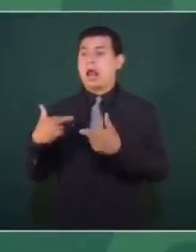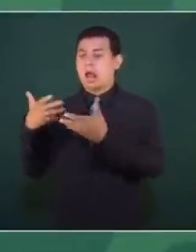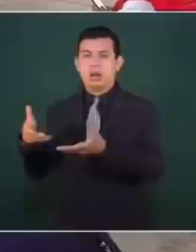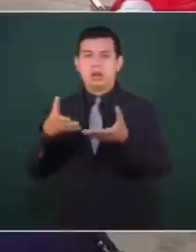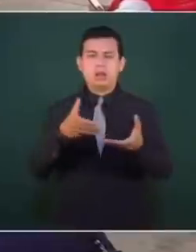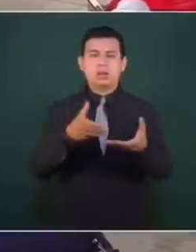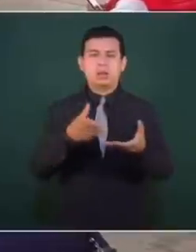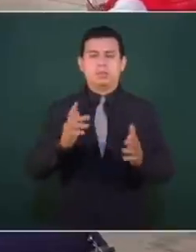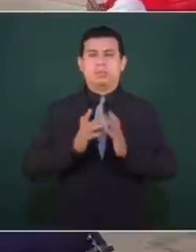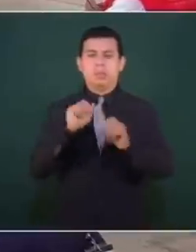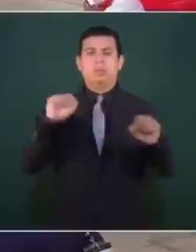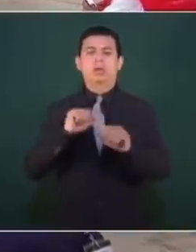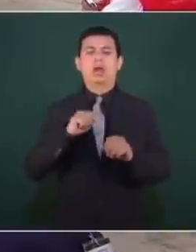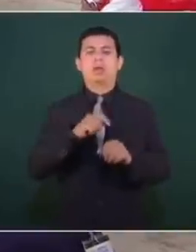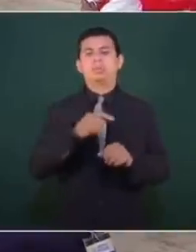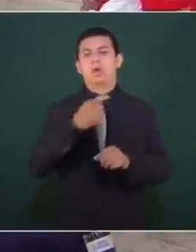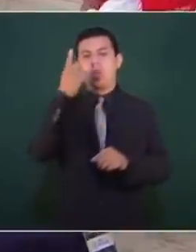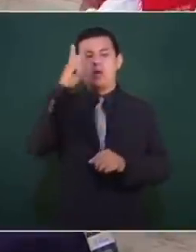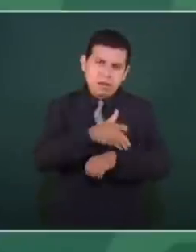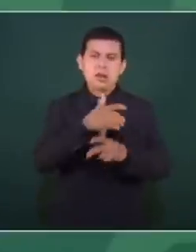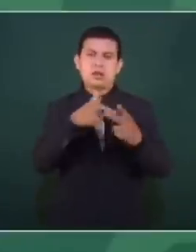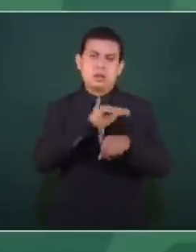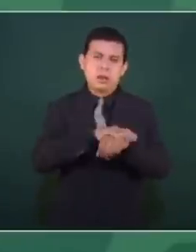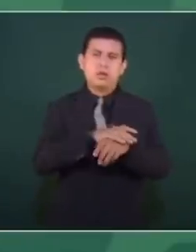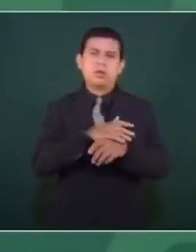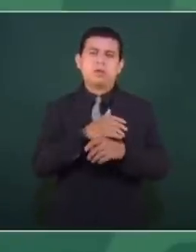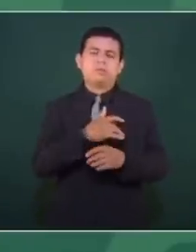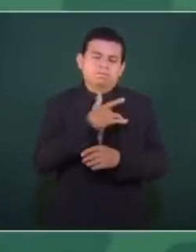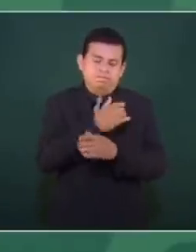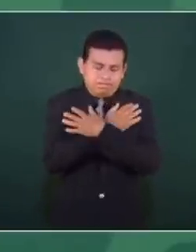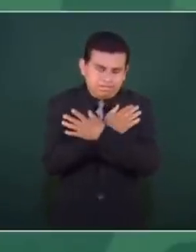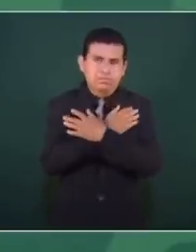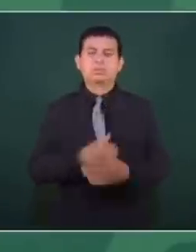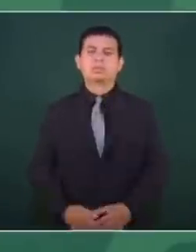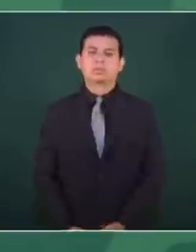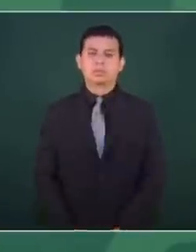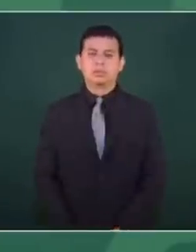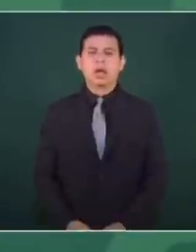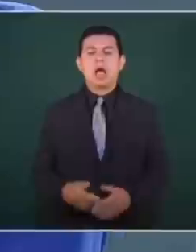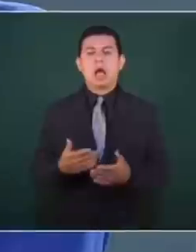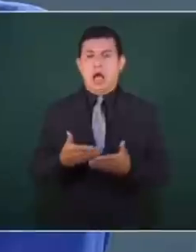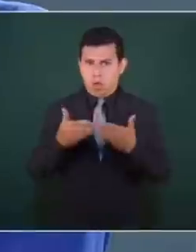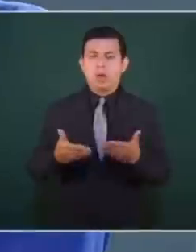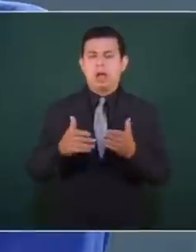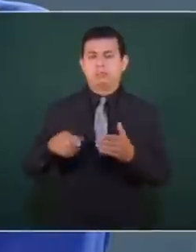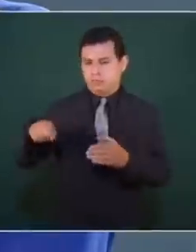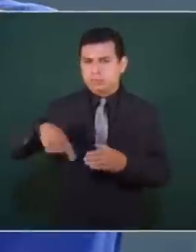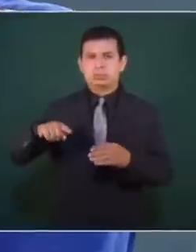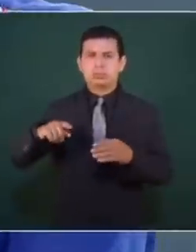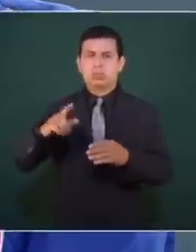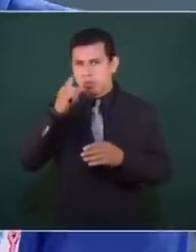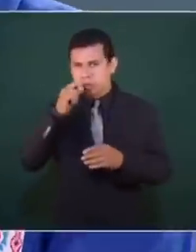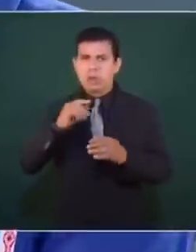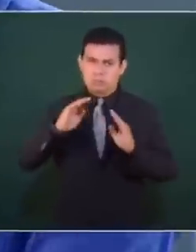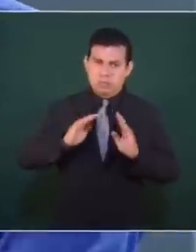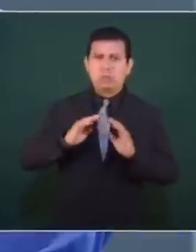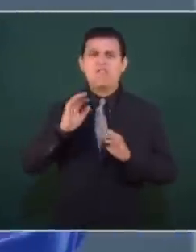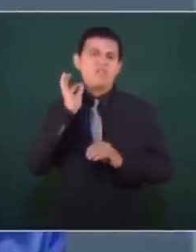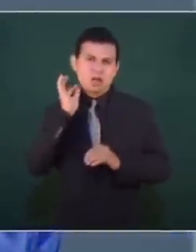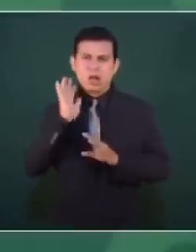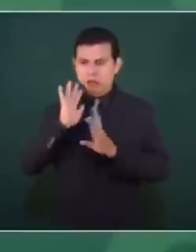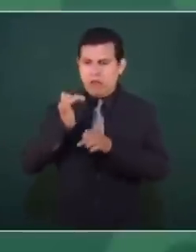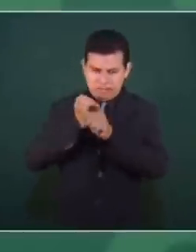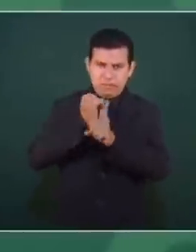y esto les causó la muerte, lamentablemente. Se está ya haciendo la investigación, es probable que la Fiscalía